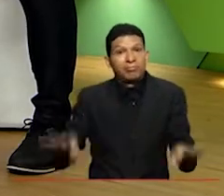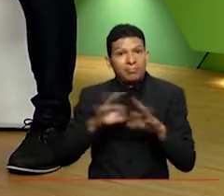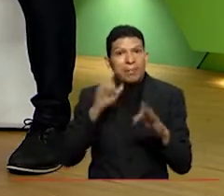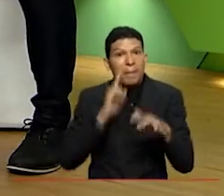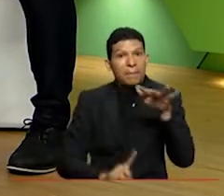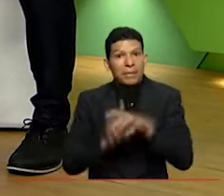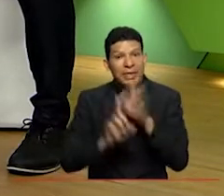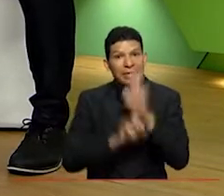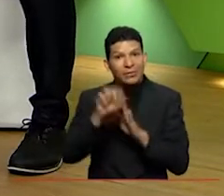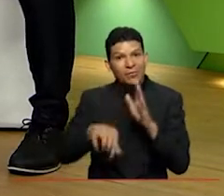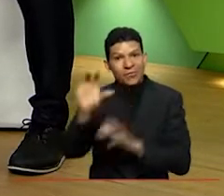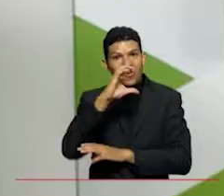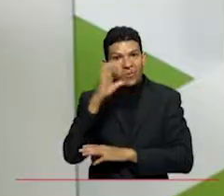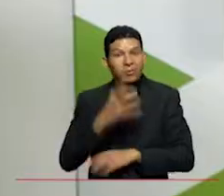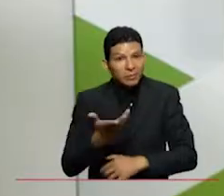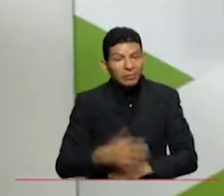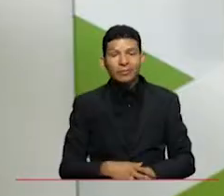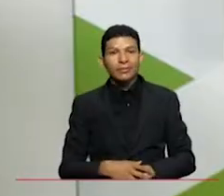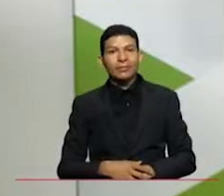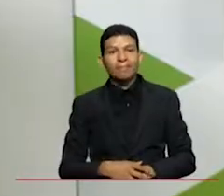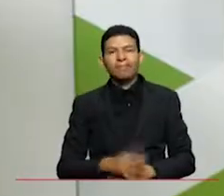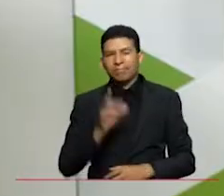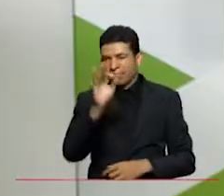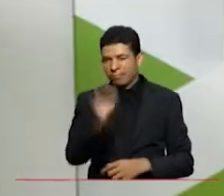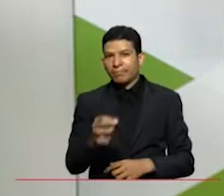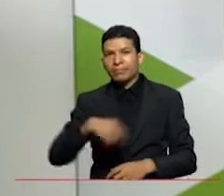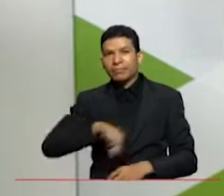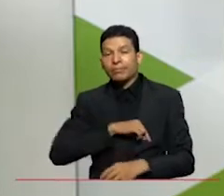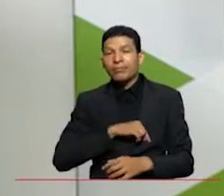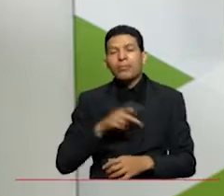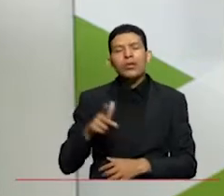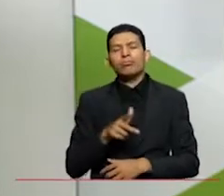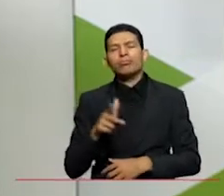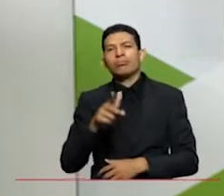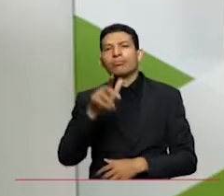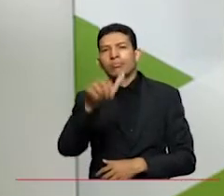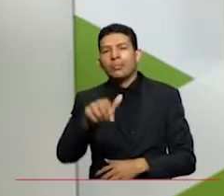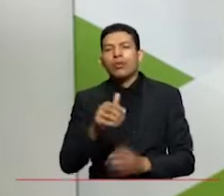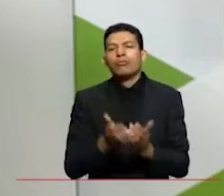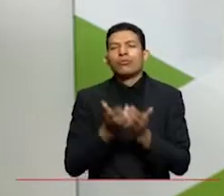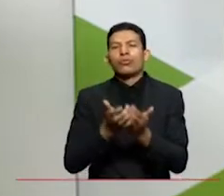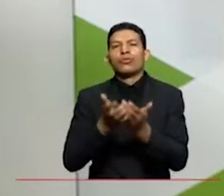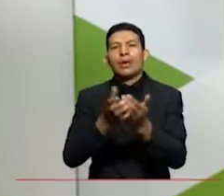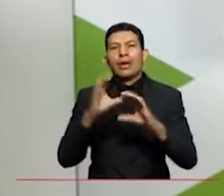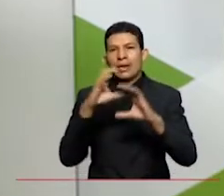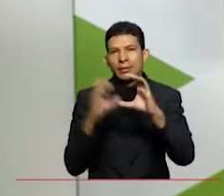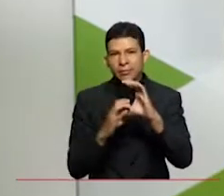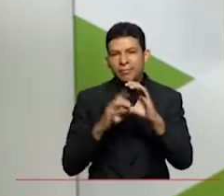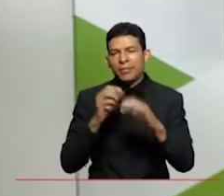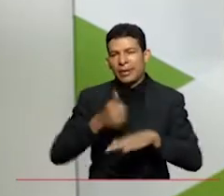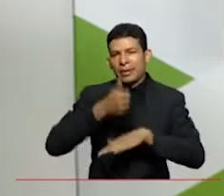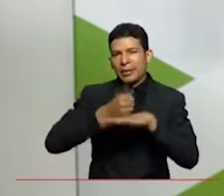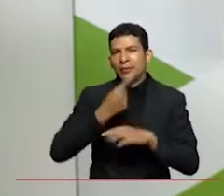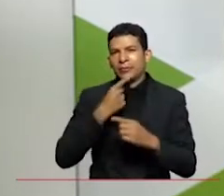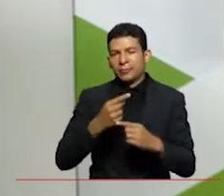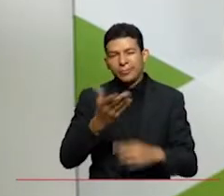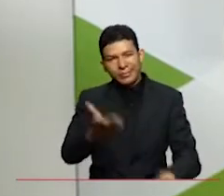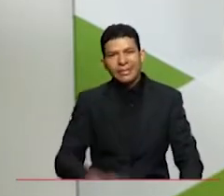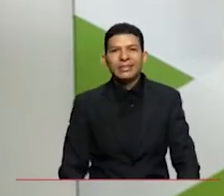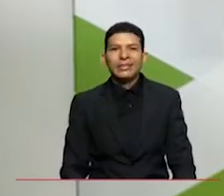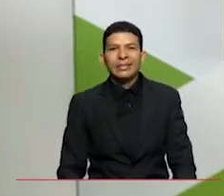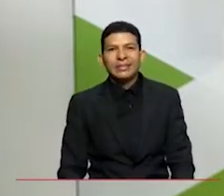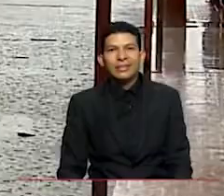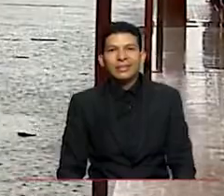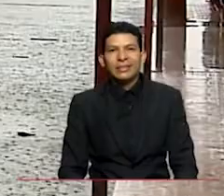para el desarrollo del país claro precisamente en un recorrido por el río cauca el director de la cvc se refirió a la incidencia del fenómeno de la niña